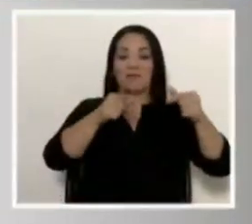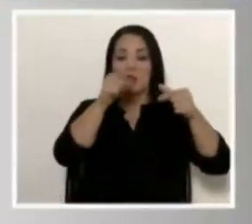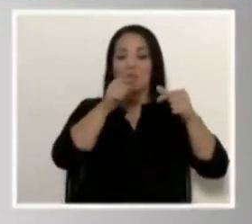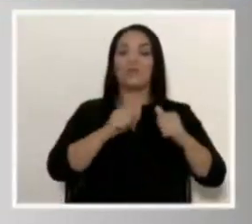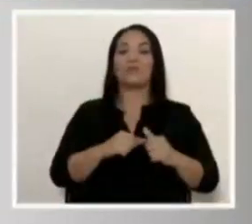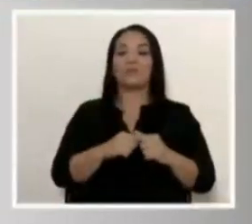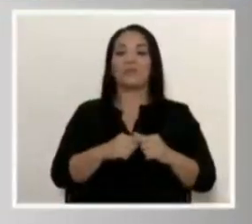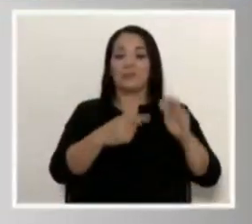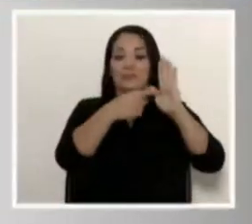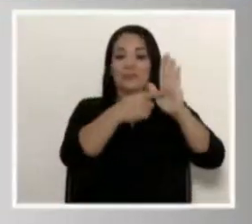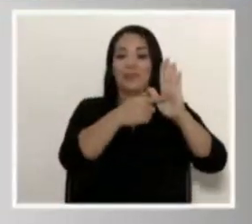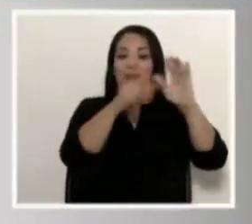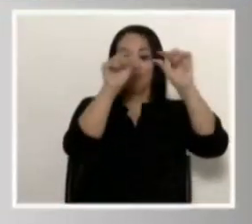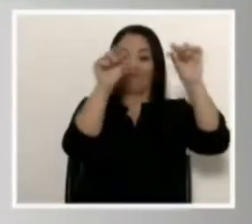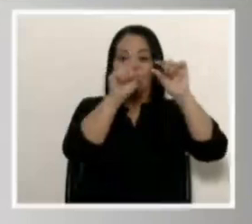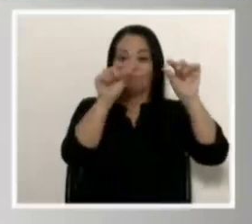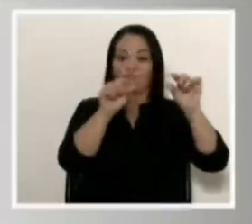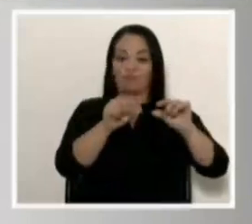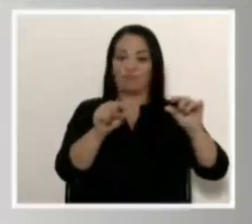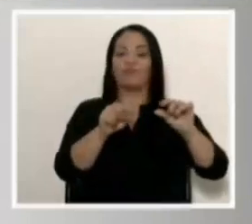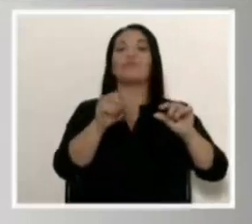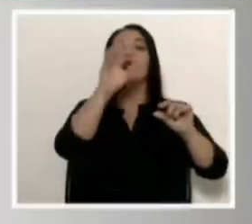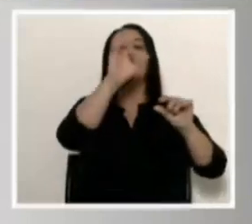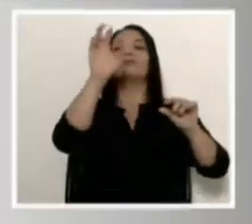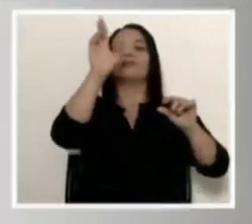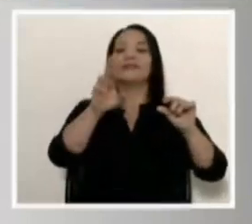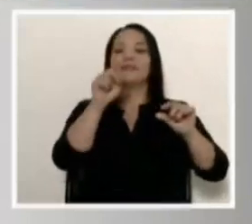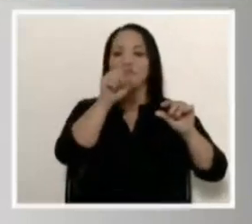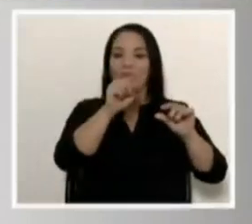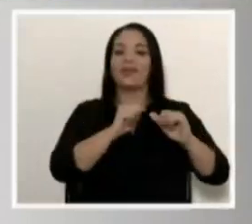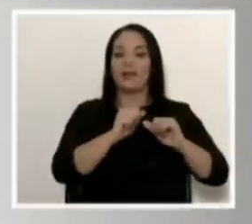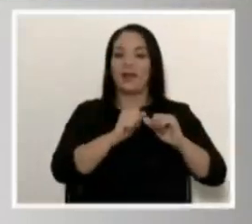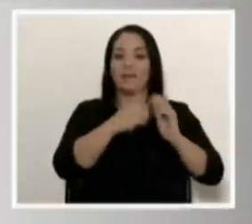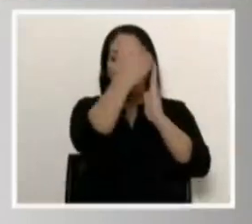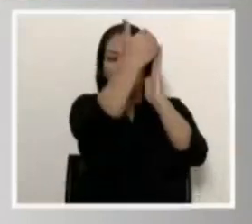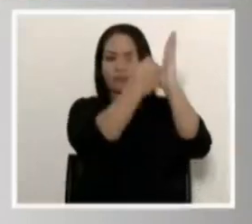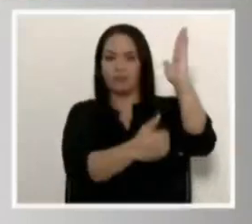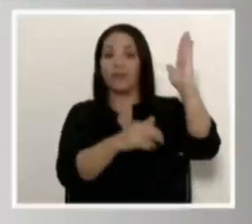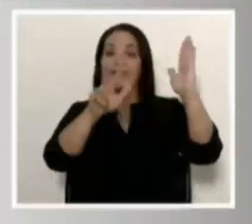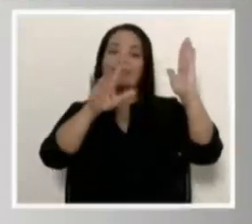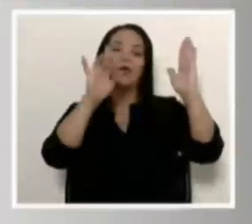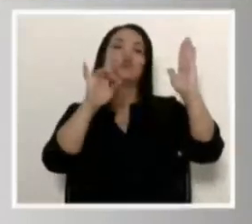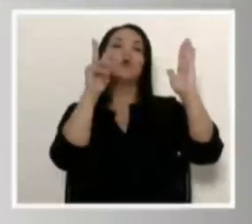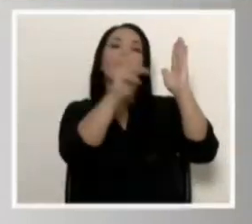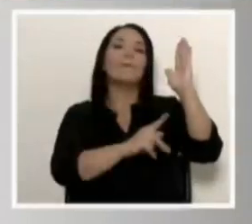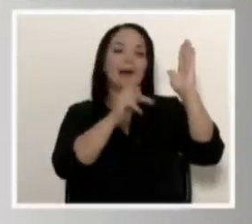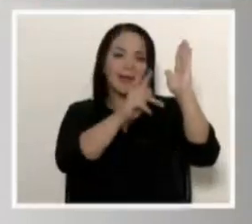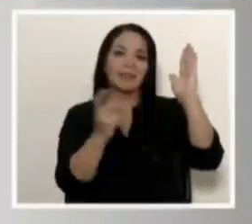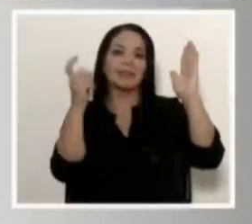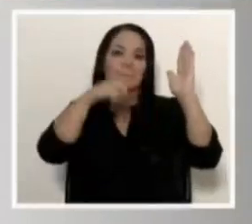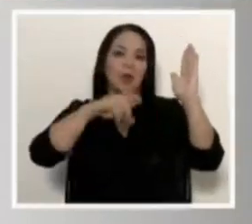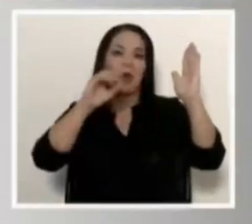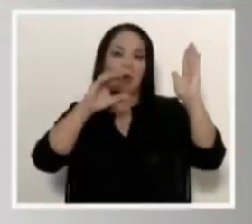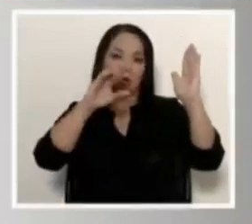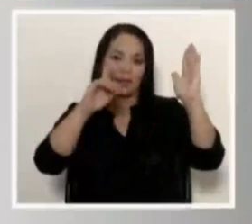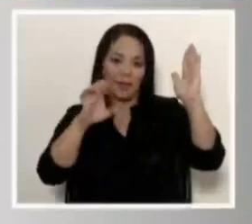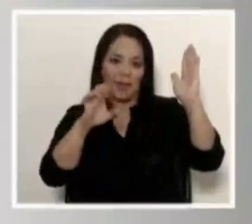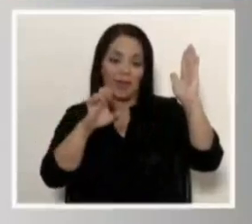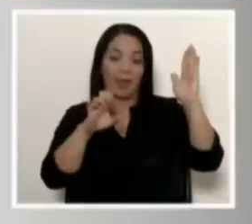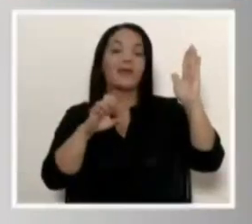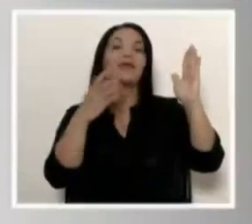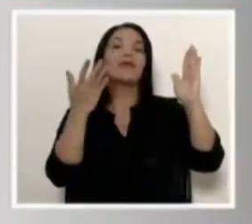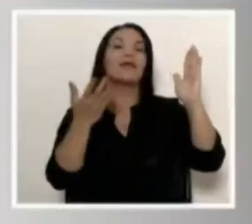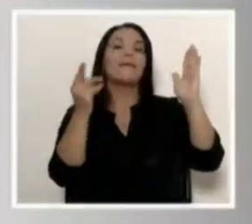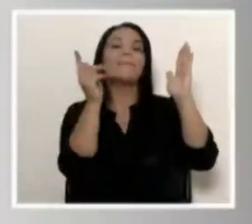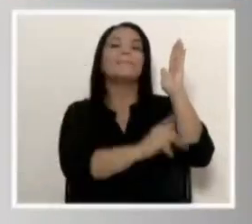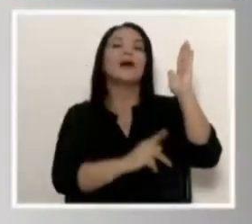que se está proyectando, se destacó a Costa Rica, dentro de los 38 países de la OCDE, como el país